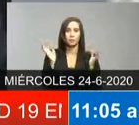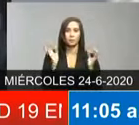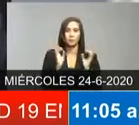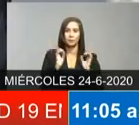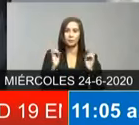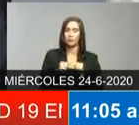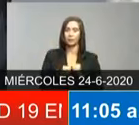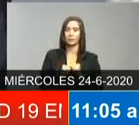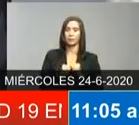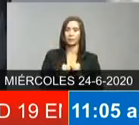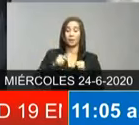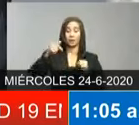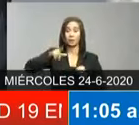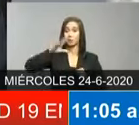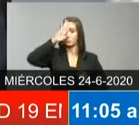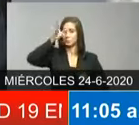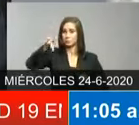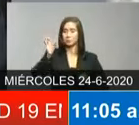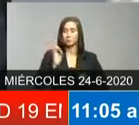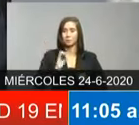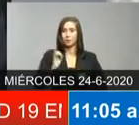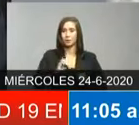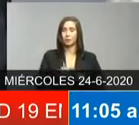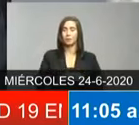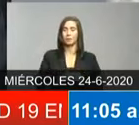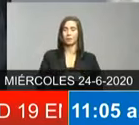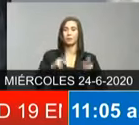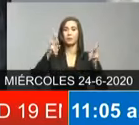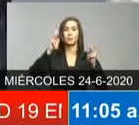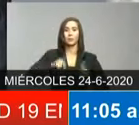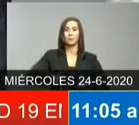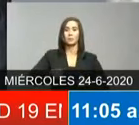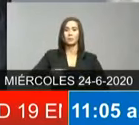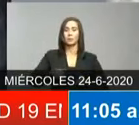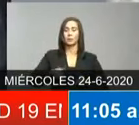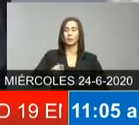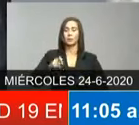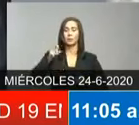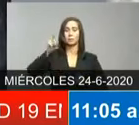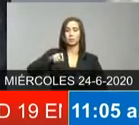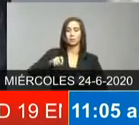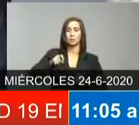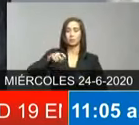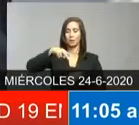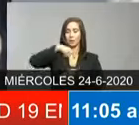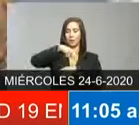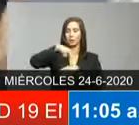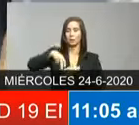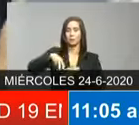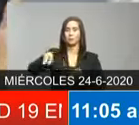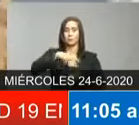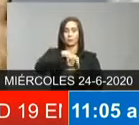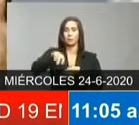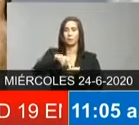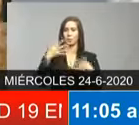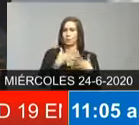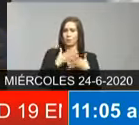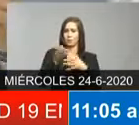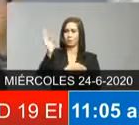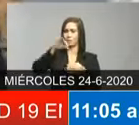inventar en ese sentido y la gente no debe temer porque anda además en la calle